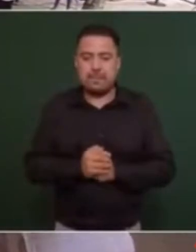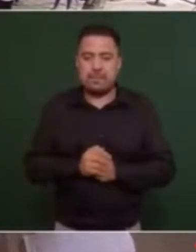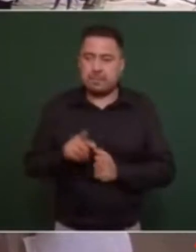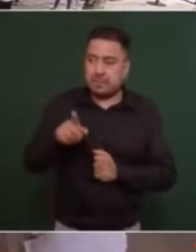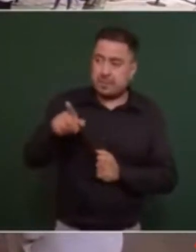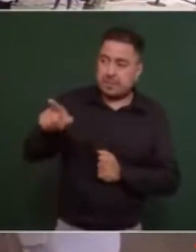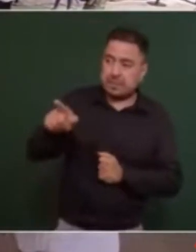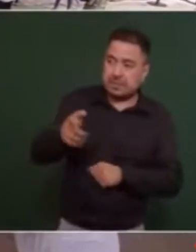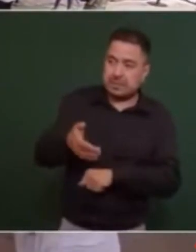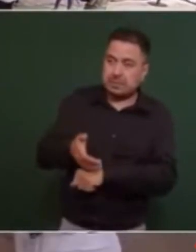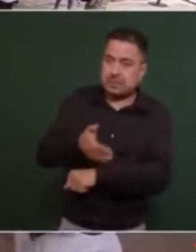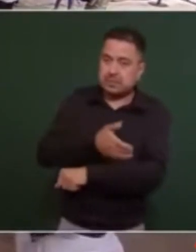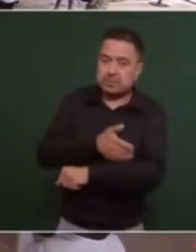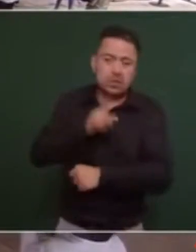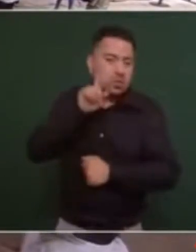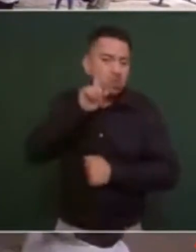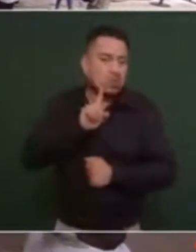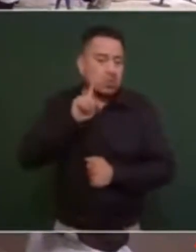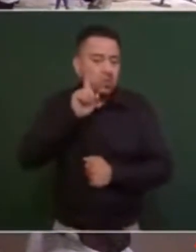Acompañera.